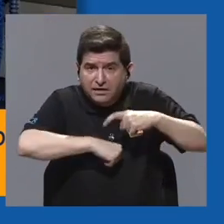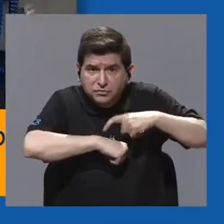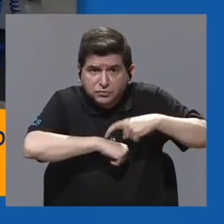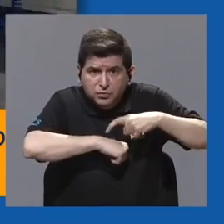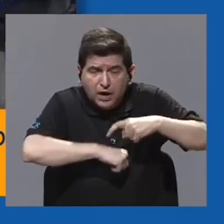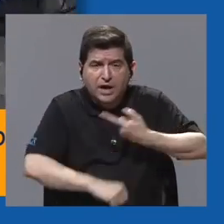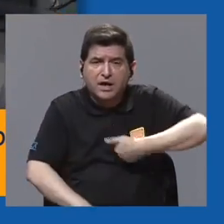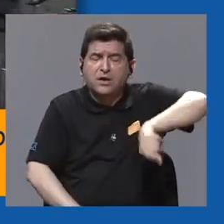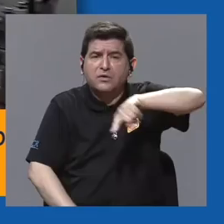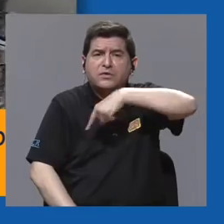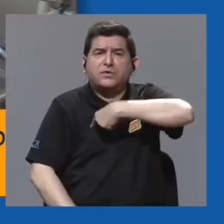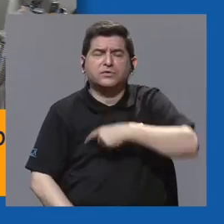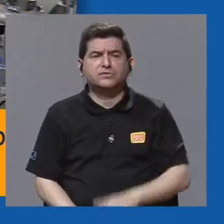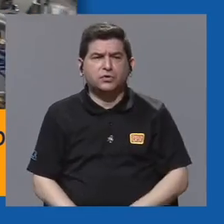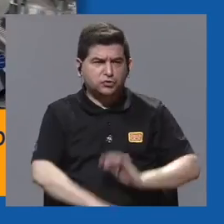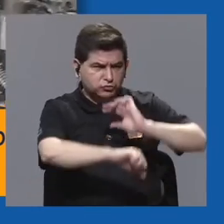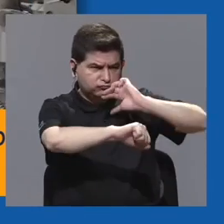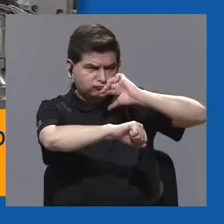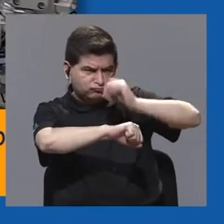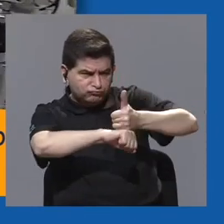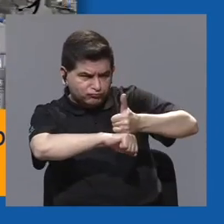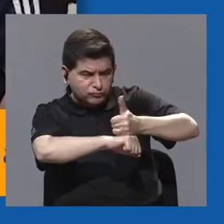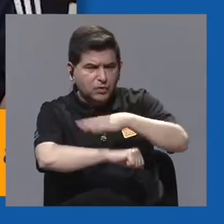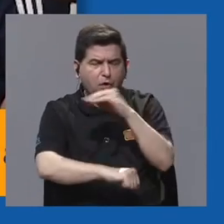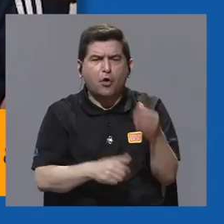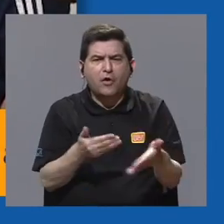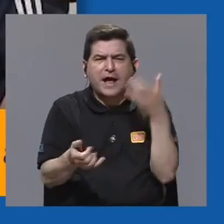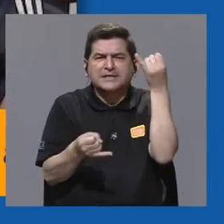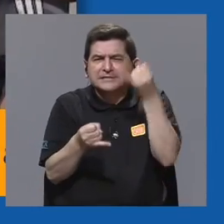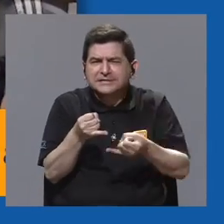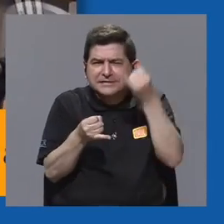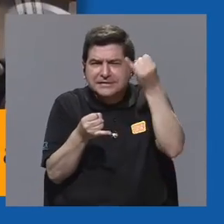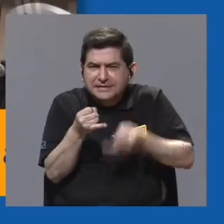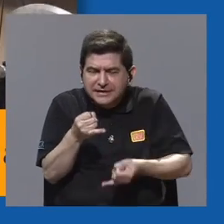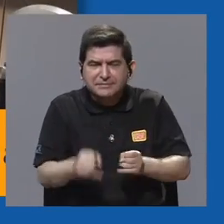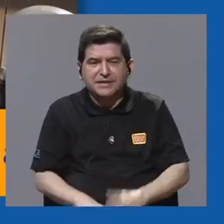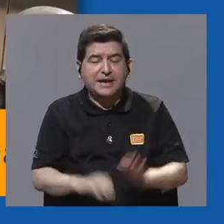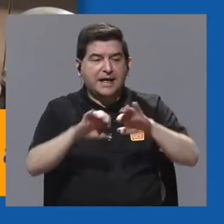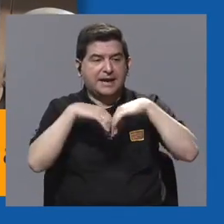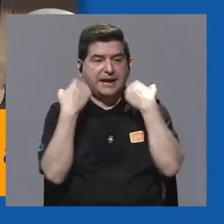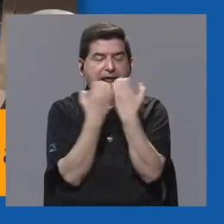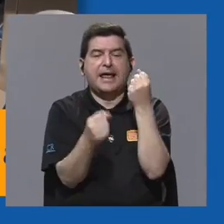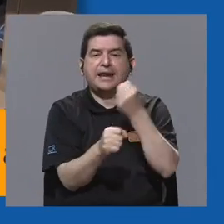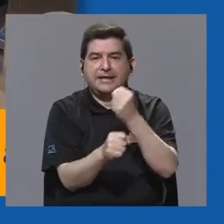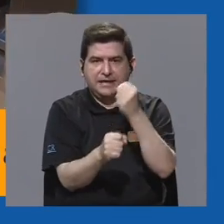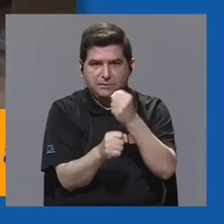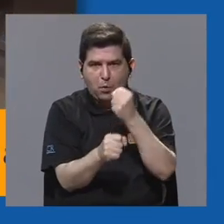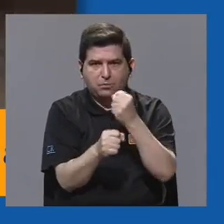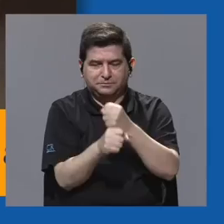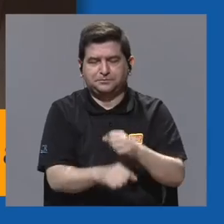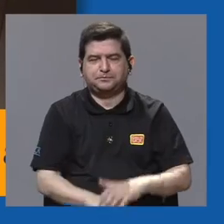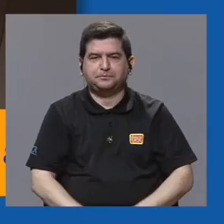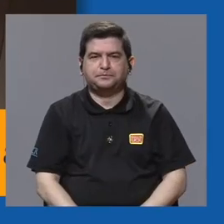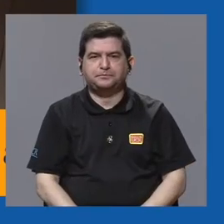momento estamos conformando o estamos casi finalizando de conformar el equipo de trabajo.